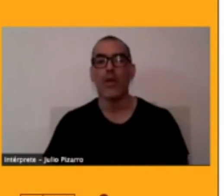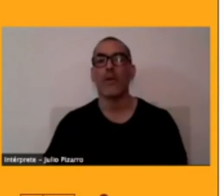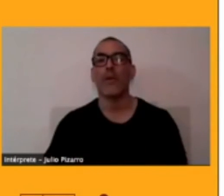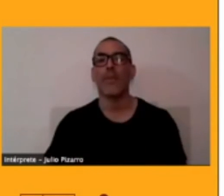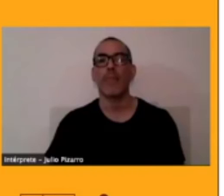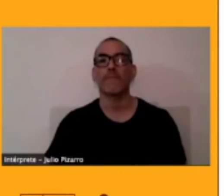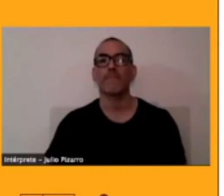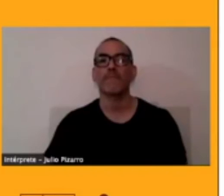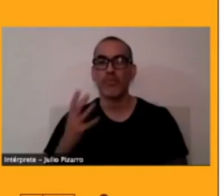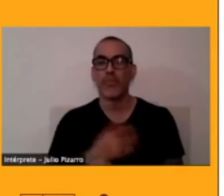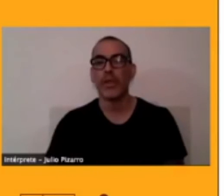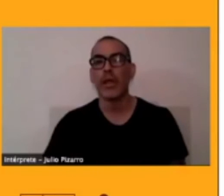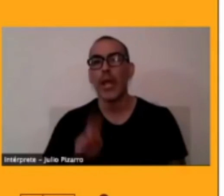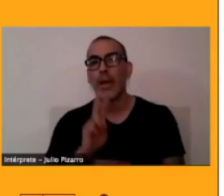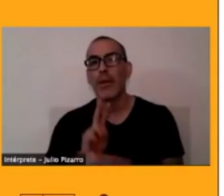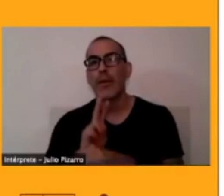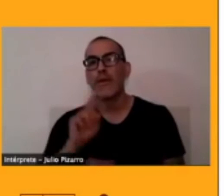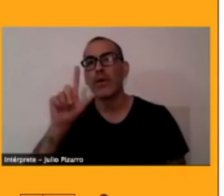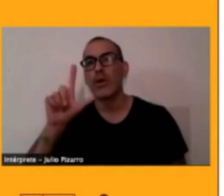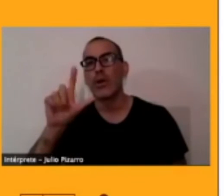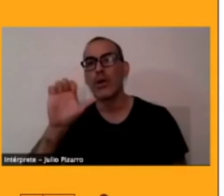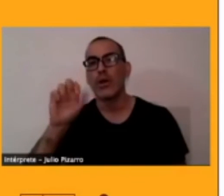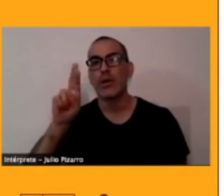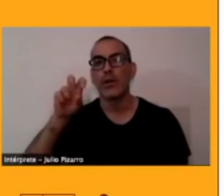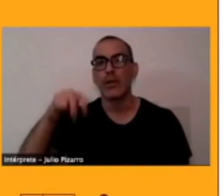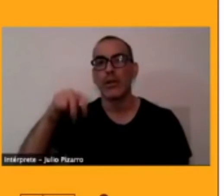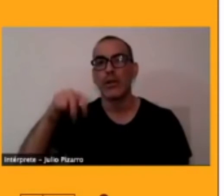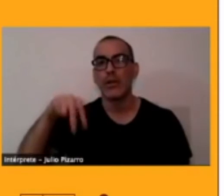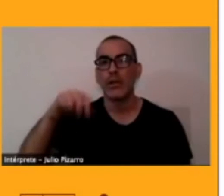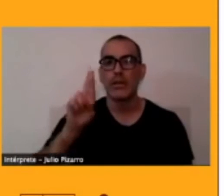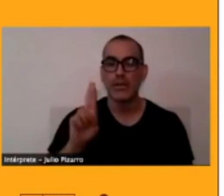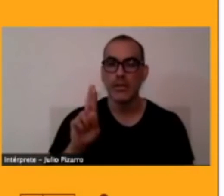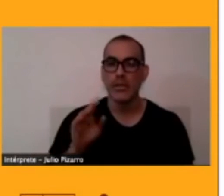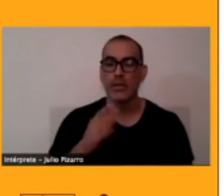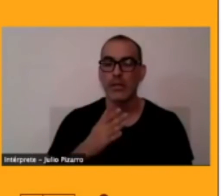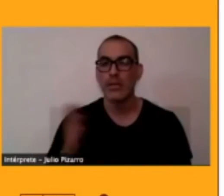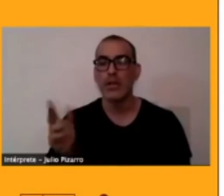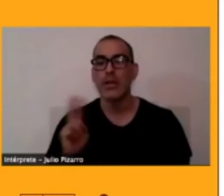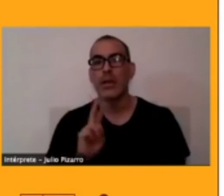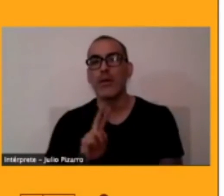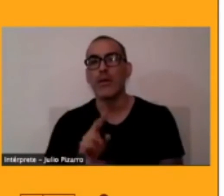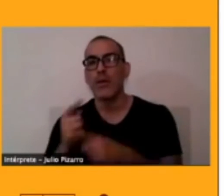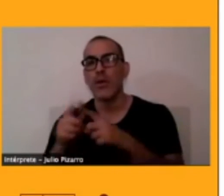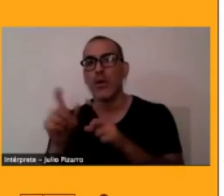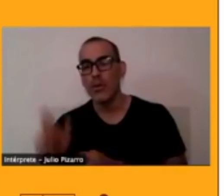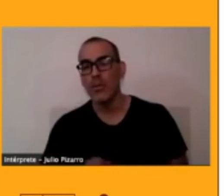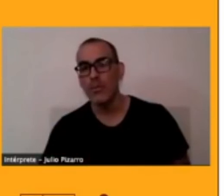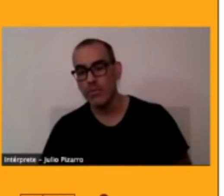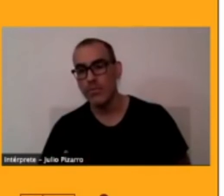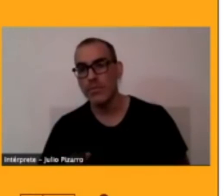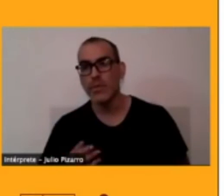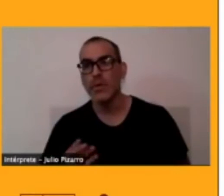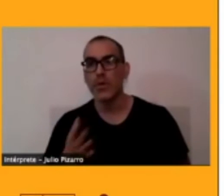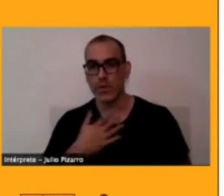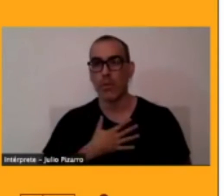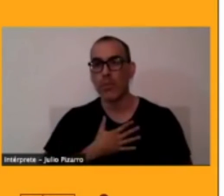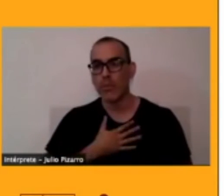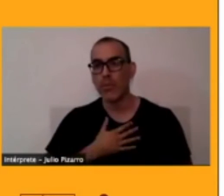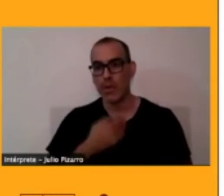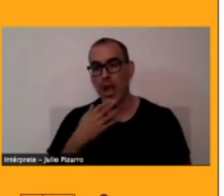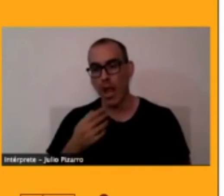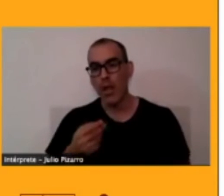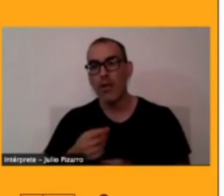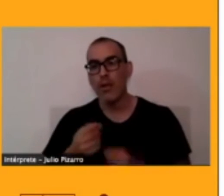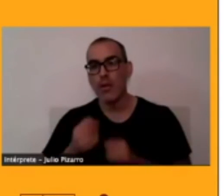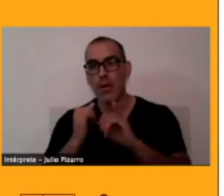Lerner desde el profesor Hans Gunderman yo también tengo una publicación por ahí dando vuelta